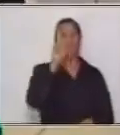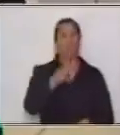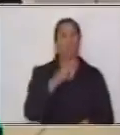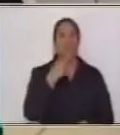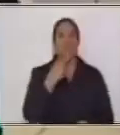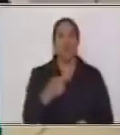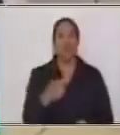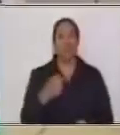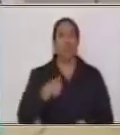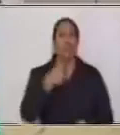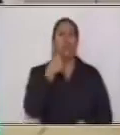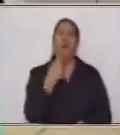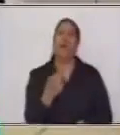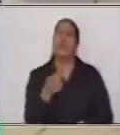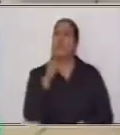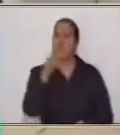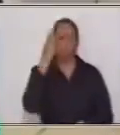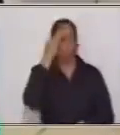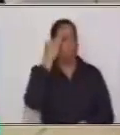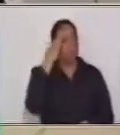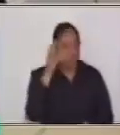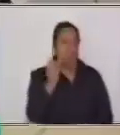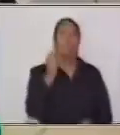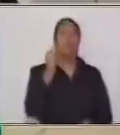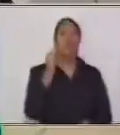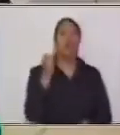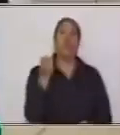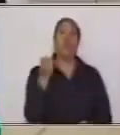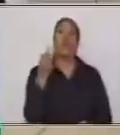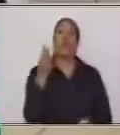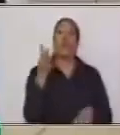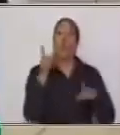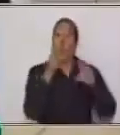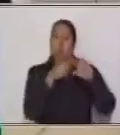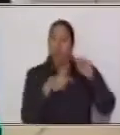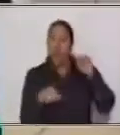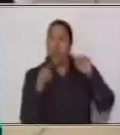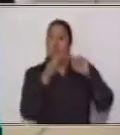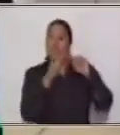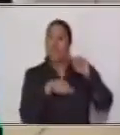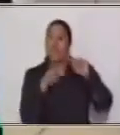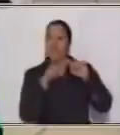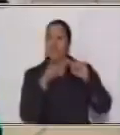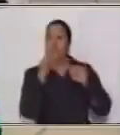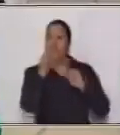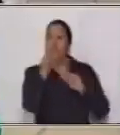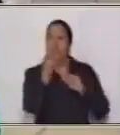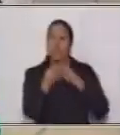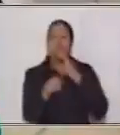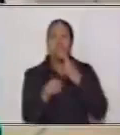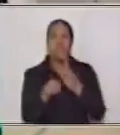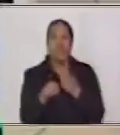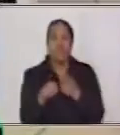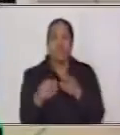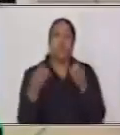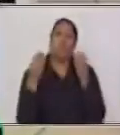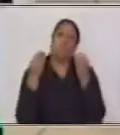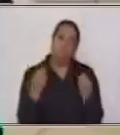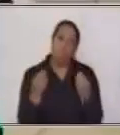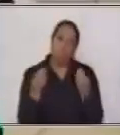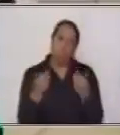decir, adivina adivinador, cuántos círculos o cuántos objetos. Y ustedes tienen que responder. Muchos,